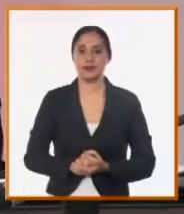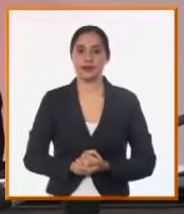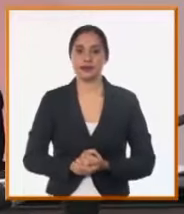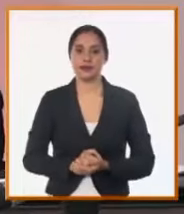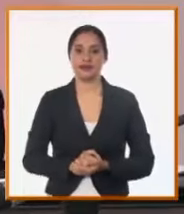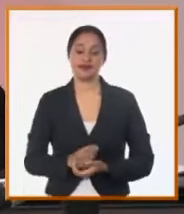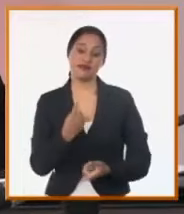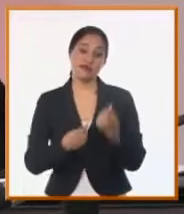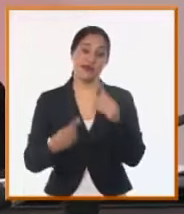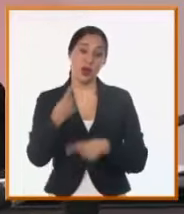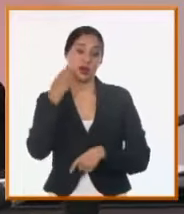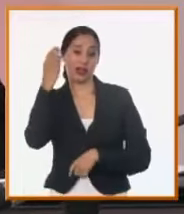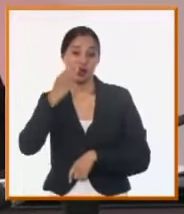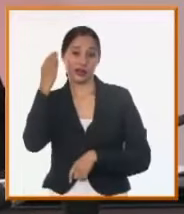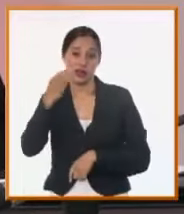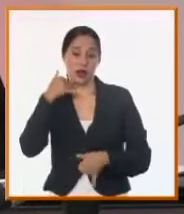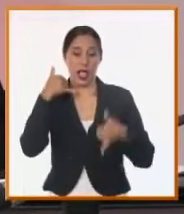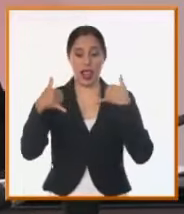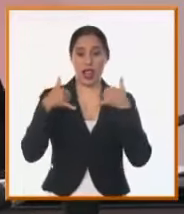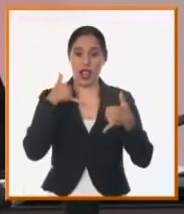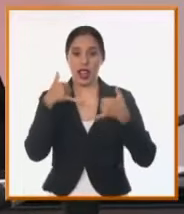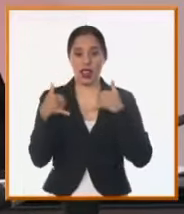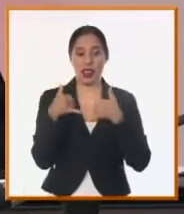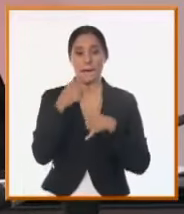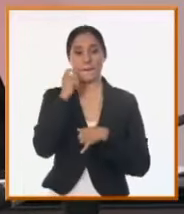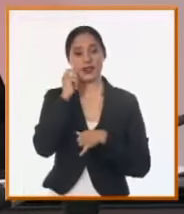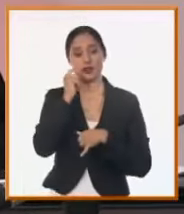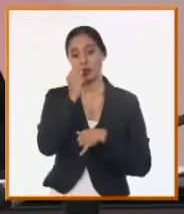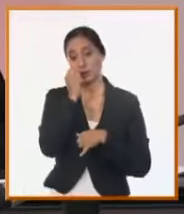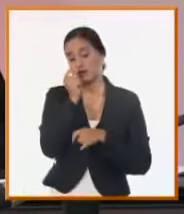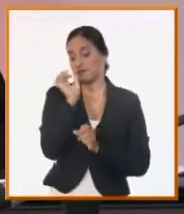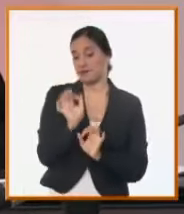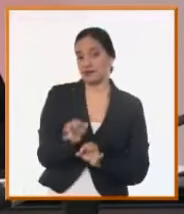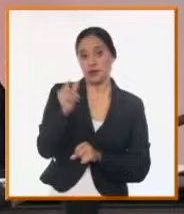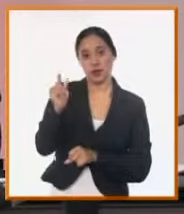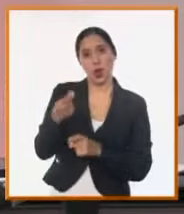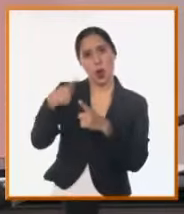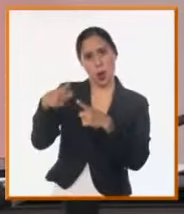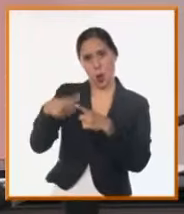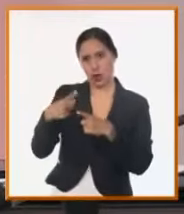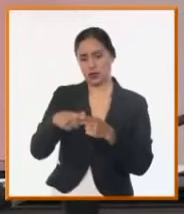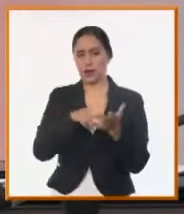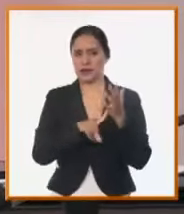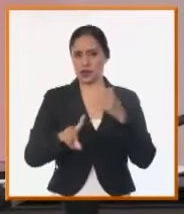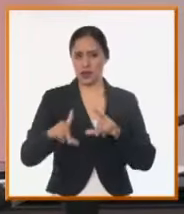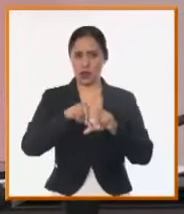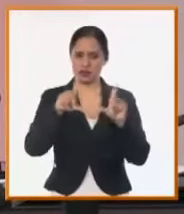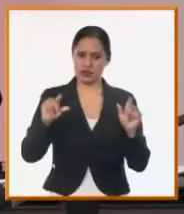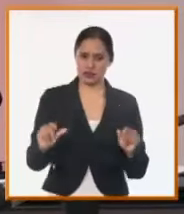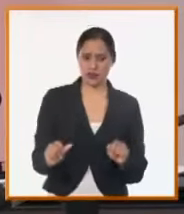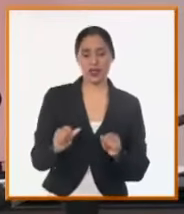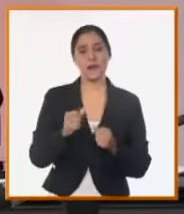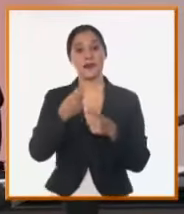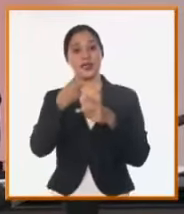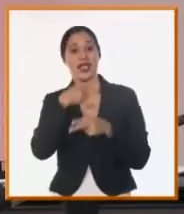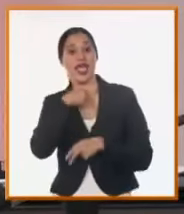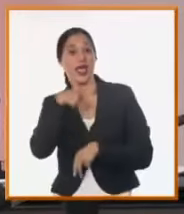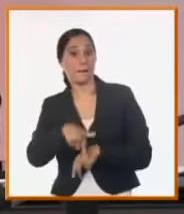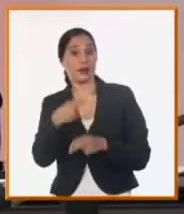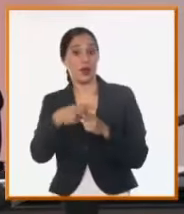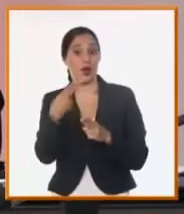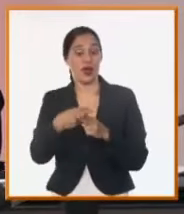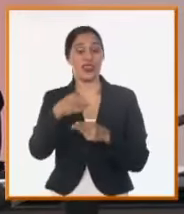son algunas de las opiniones que nos llegaron por la vía telefónica. También tenemos de otros territorios, por ejemplo, la de Daniel Santana, que